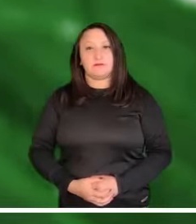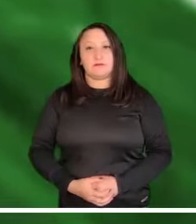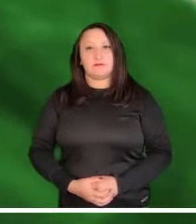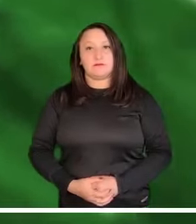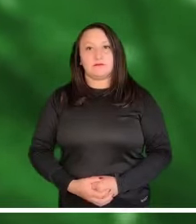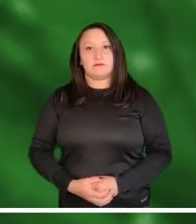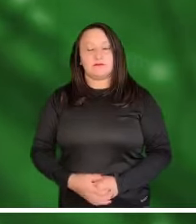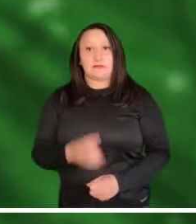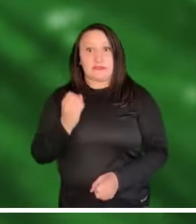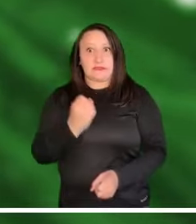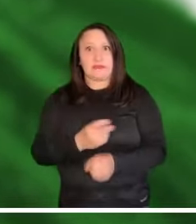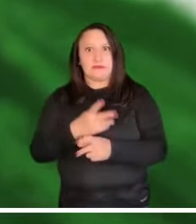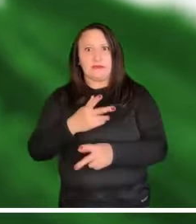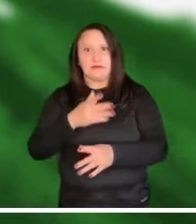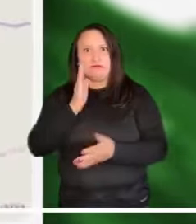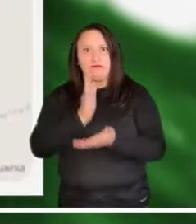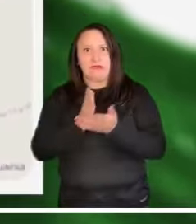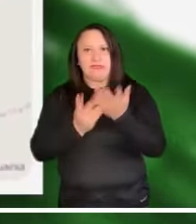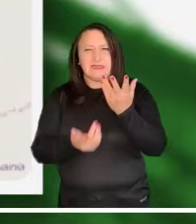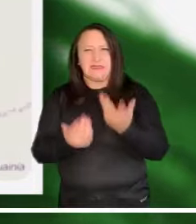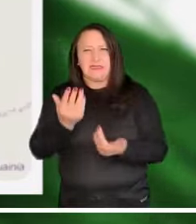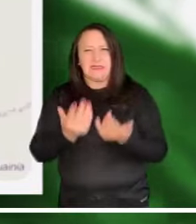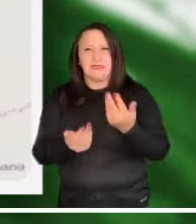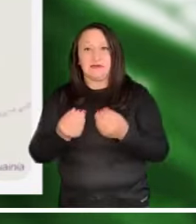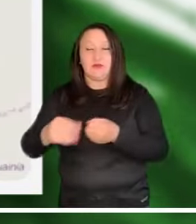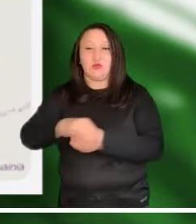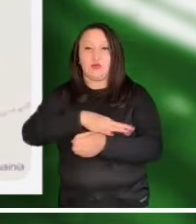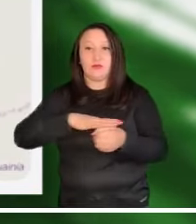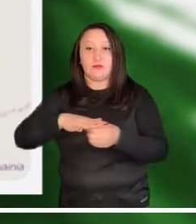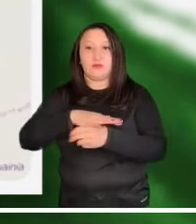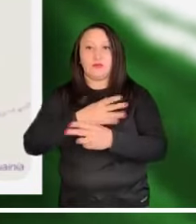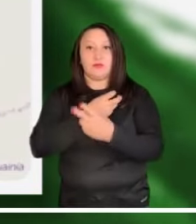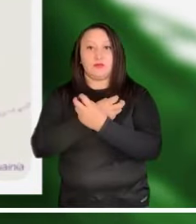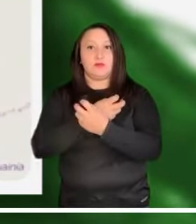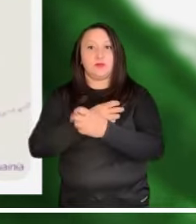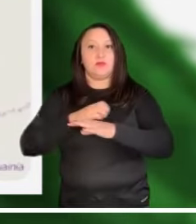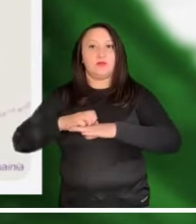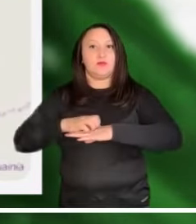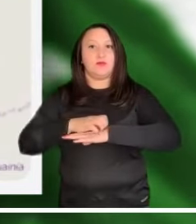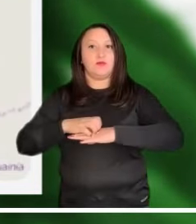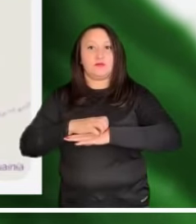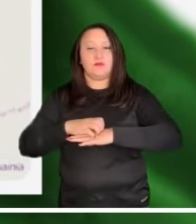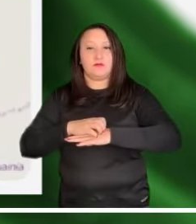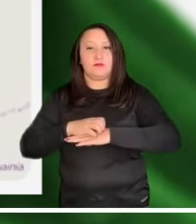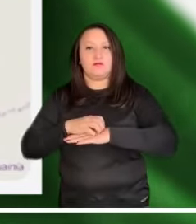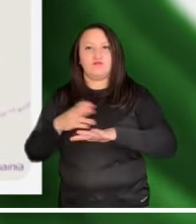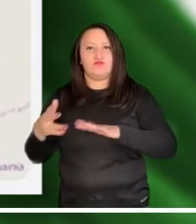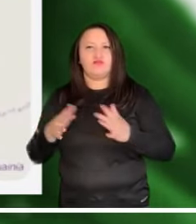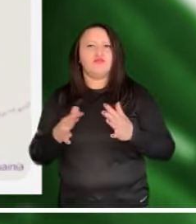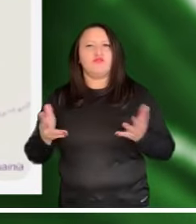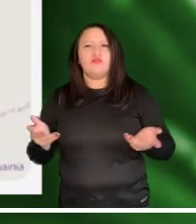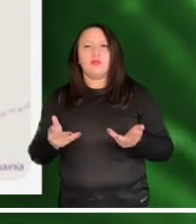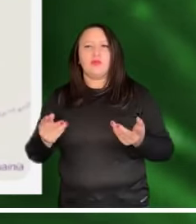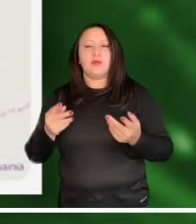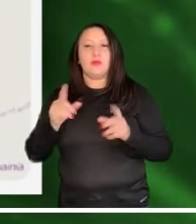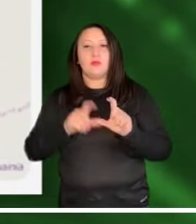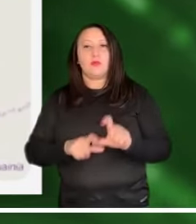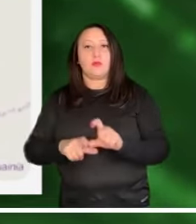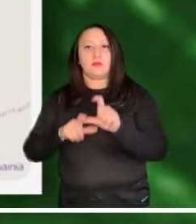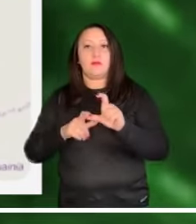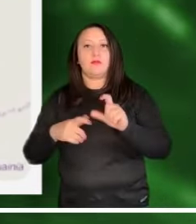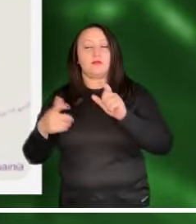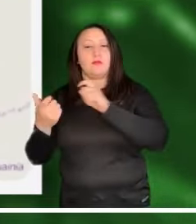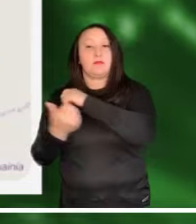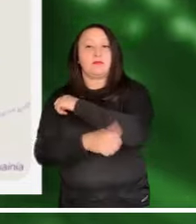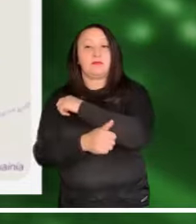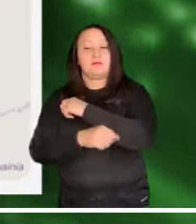Riesgo alto de incendios se anuncia en Cundinamarca, Huila y Tolima, inmoderada en La Guajira, Boyacá y Norte